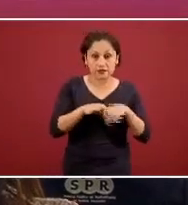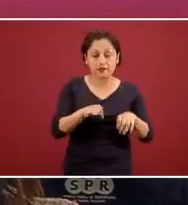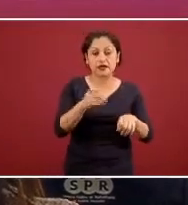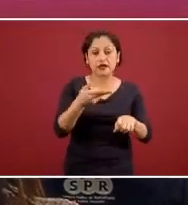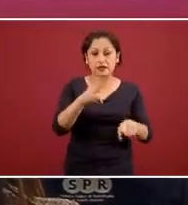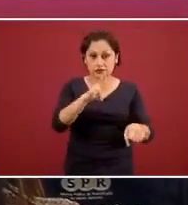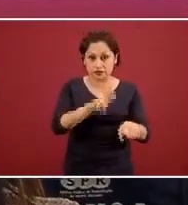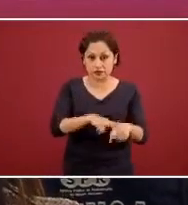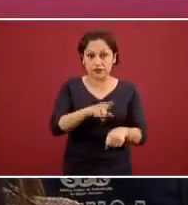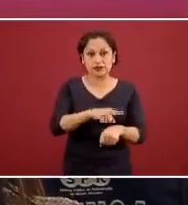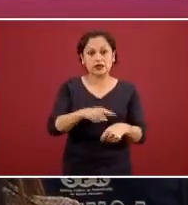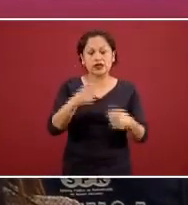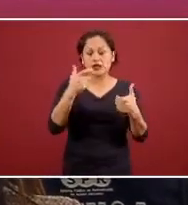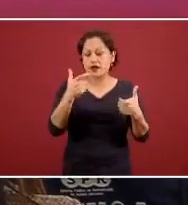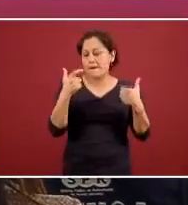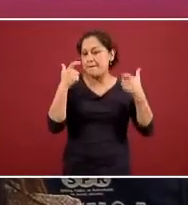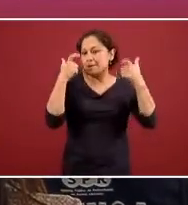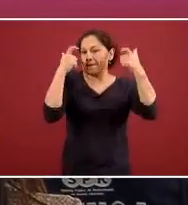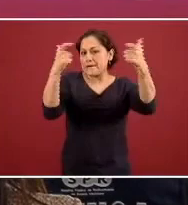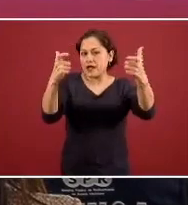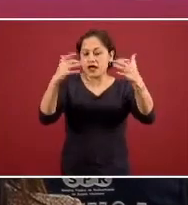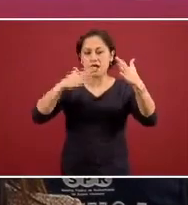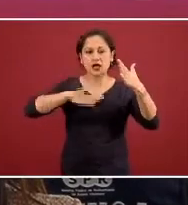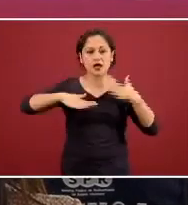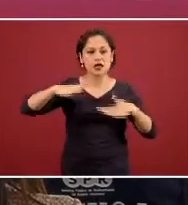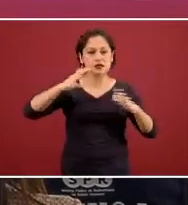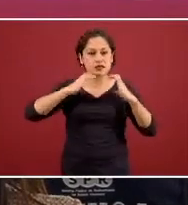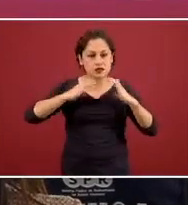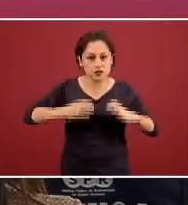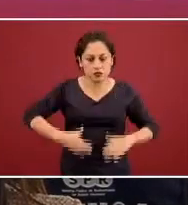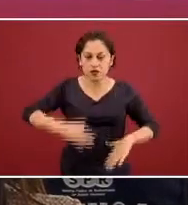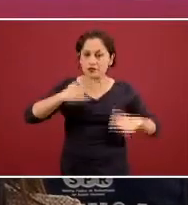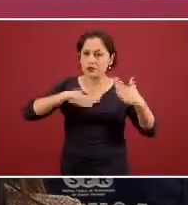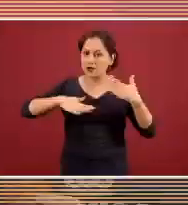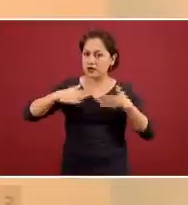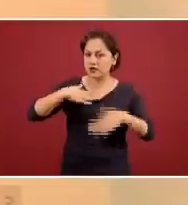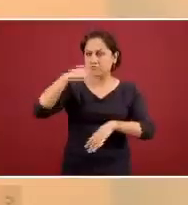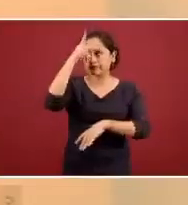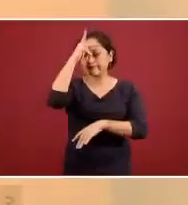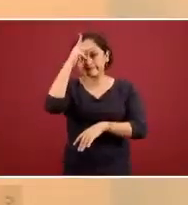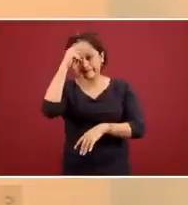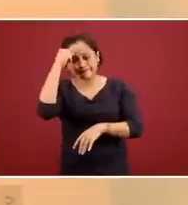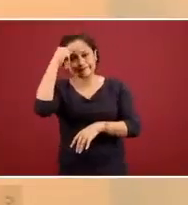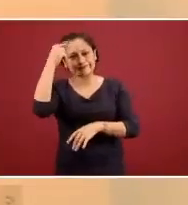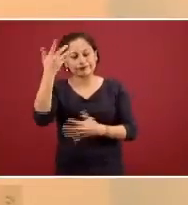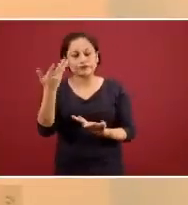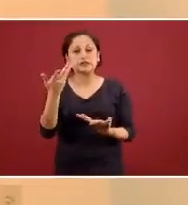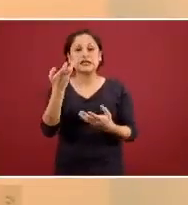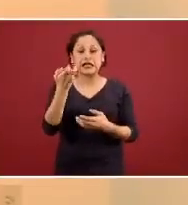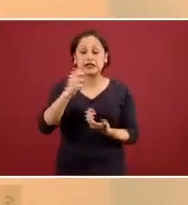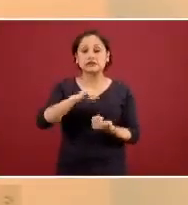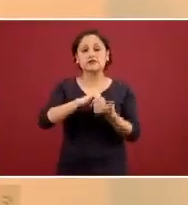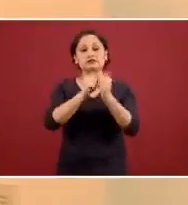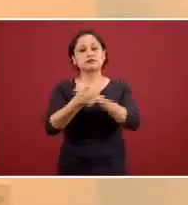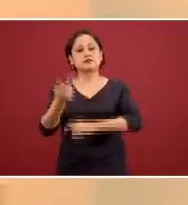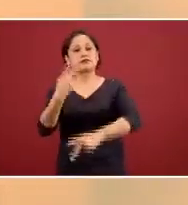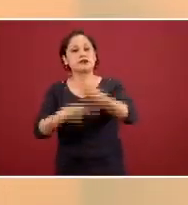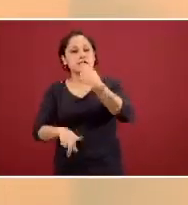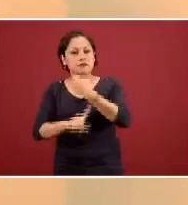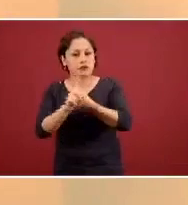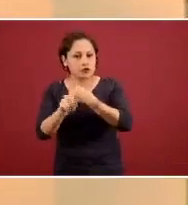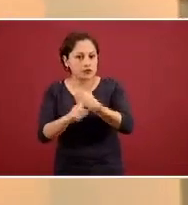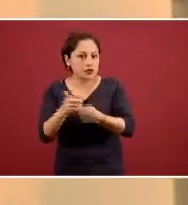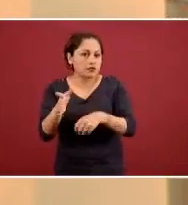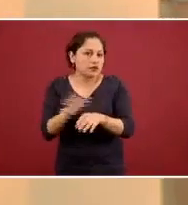estado de mayor estrés, estrés físico y estrés psicológico que esto puede llevarlos a serios problemas como desgaste,